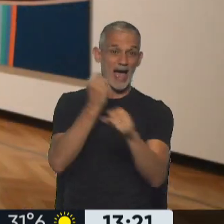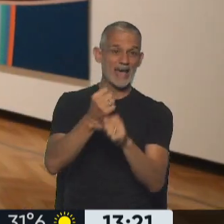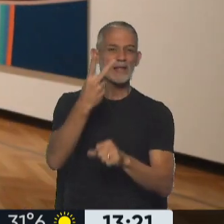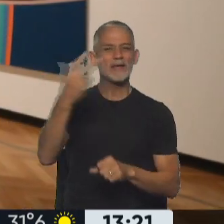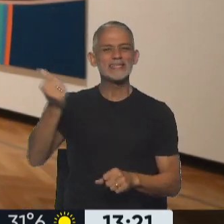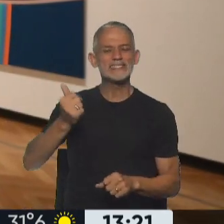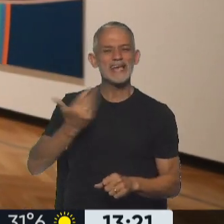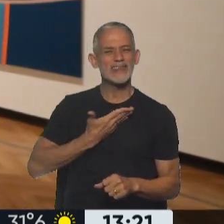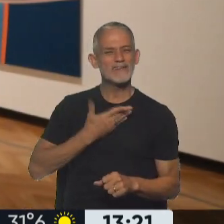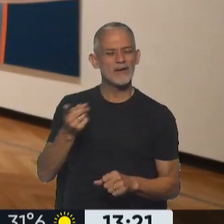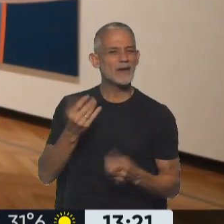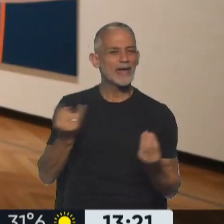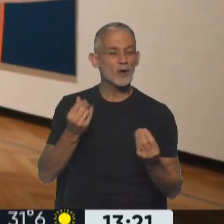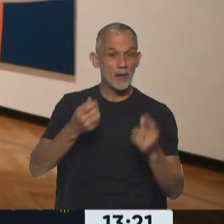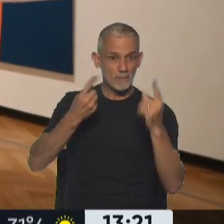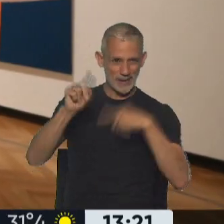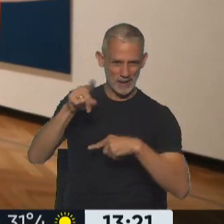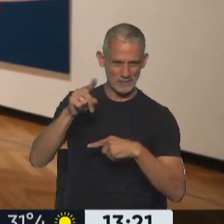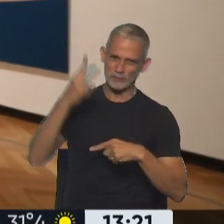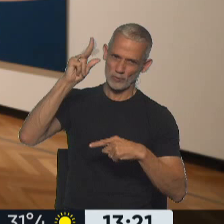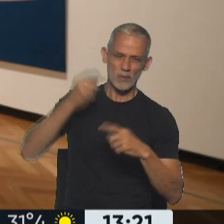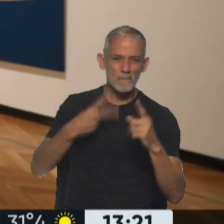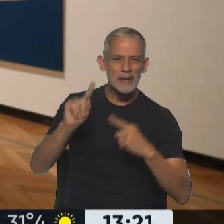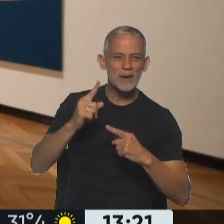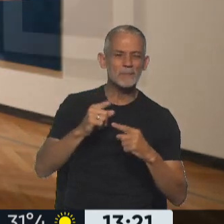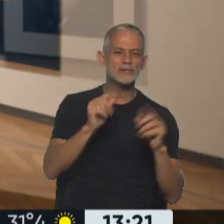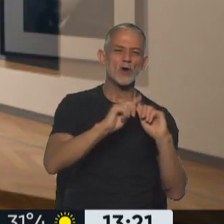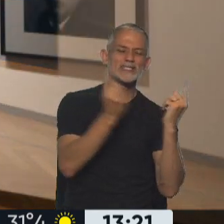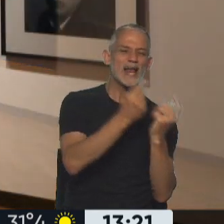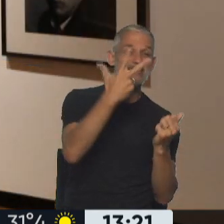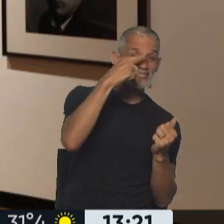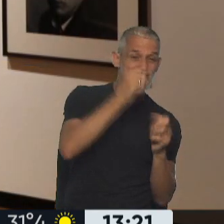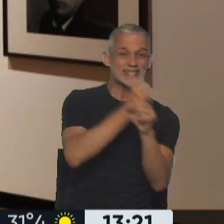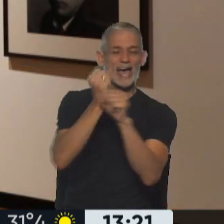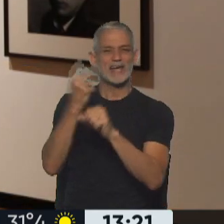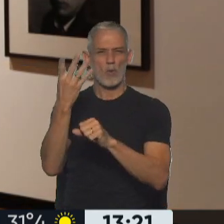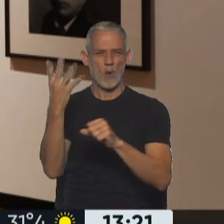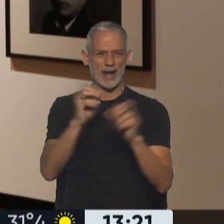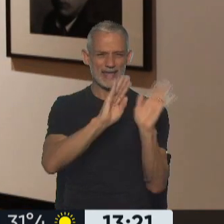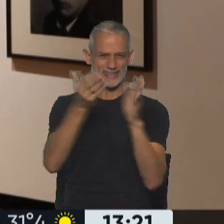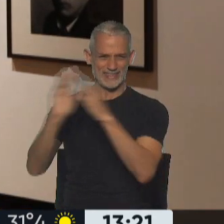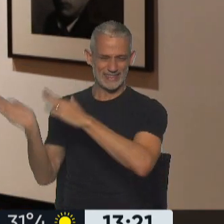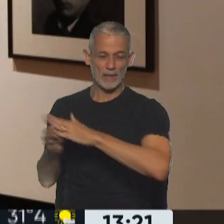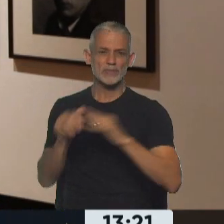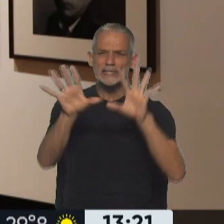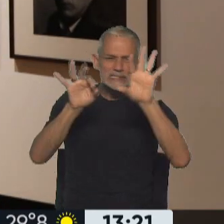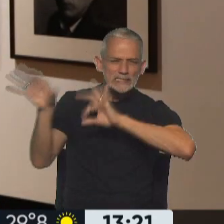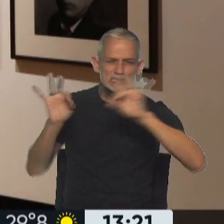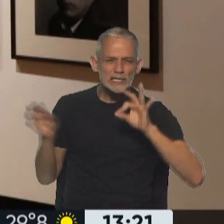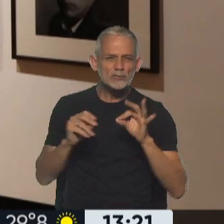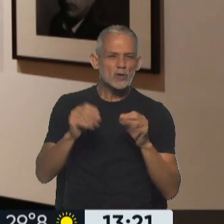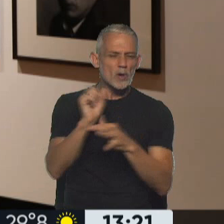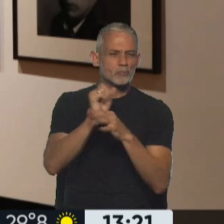26 de febrero en el primer piso de las salas 37 a la 40 con un seleccionado de los mayores